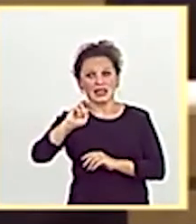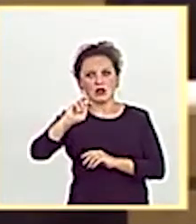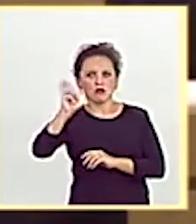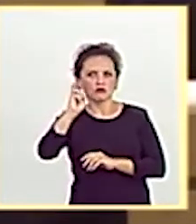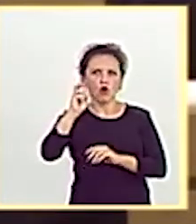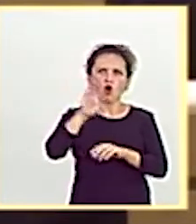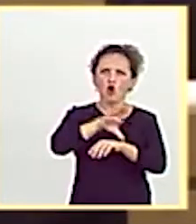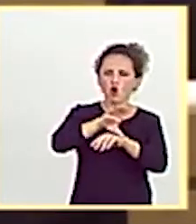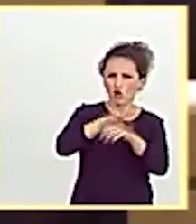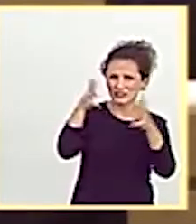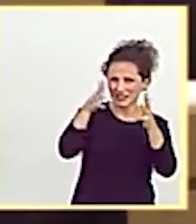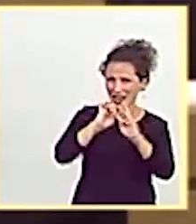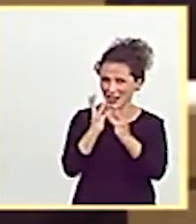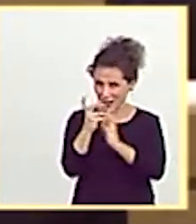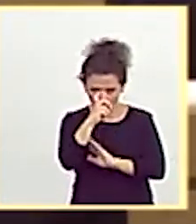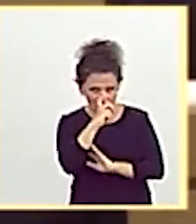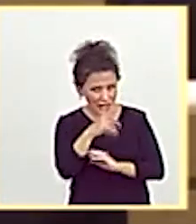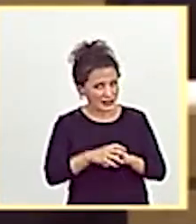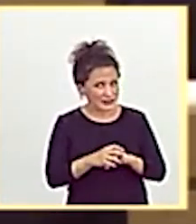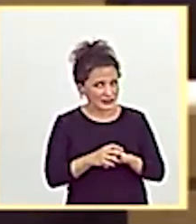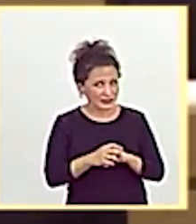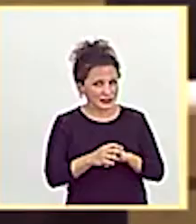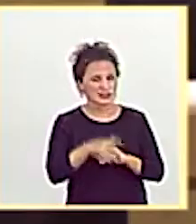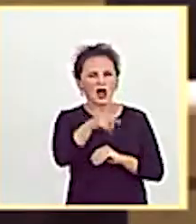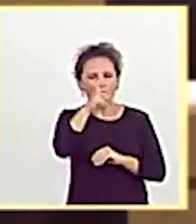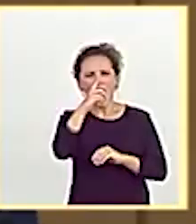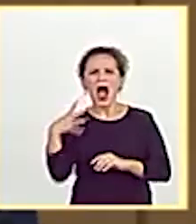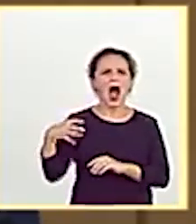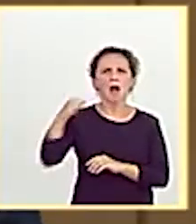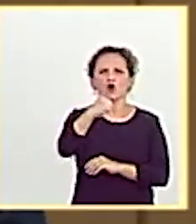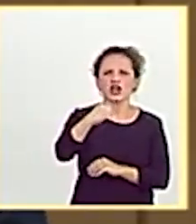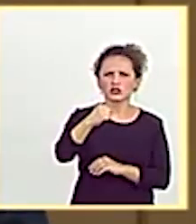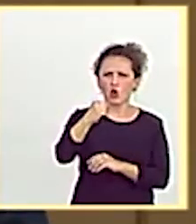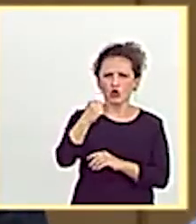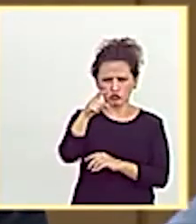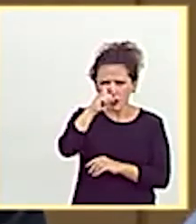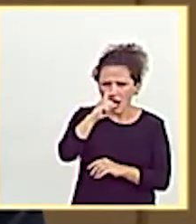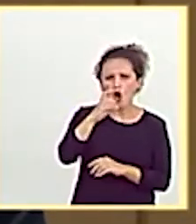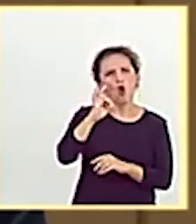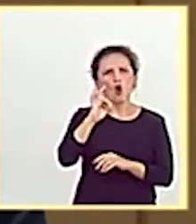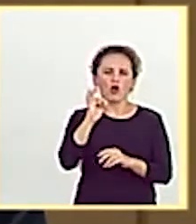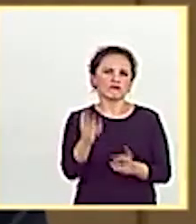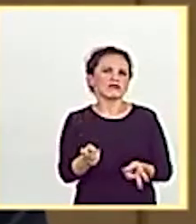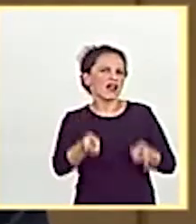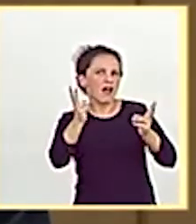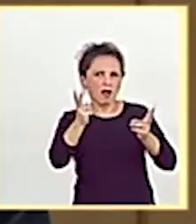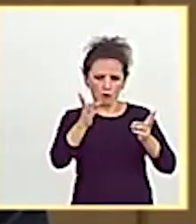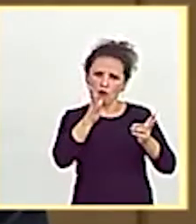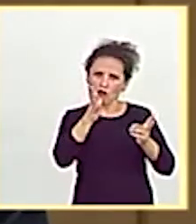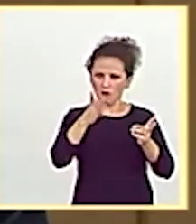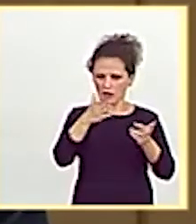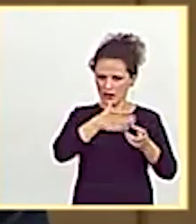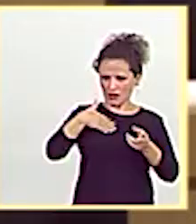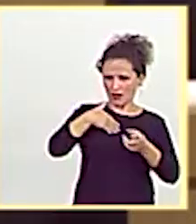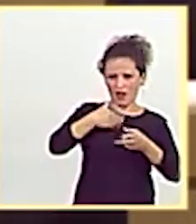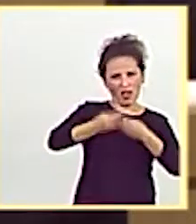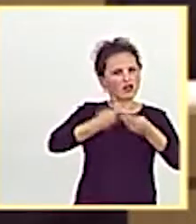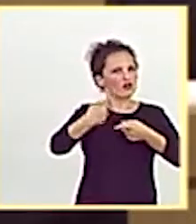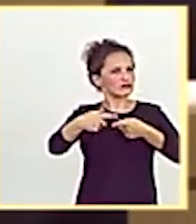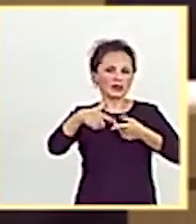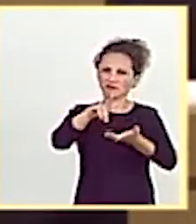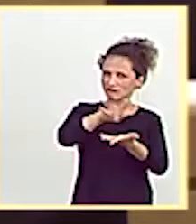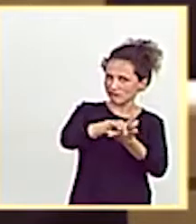y conselleras? ¿Recuerda el a por ellos y el que nos dejen actuar contra personas pacíficas que querían